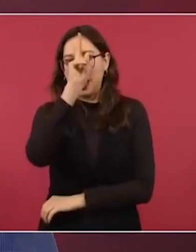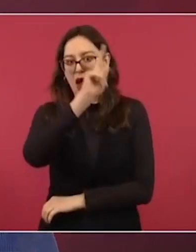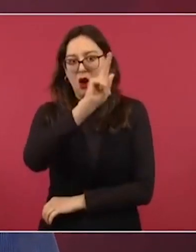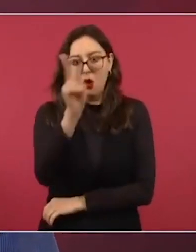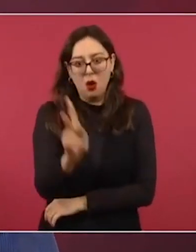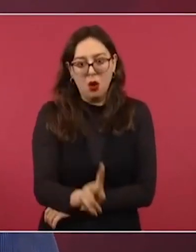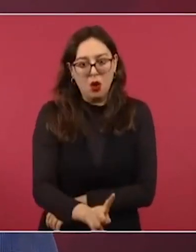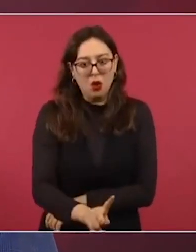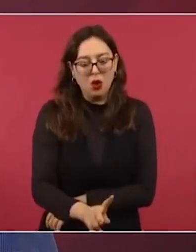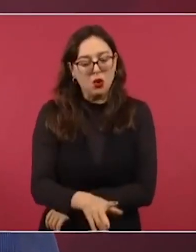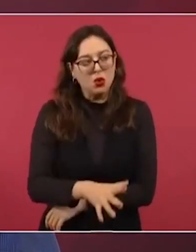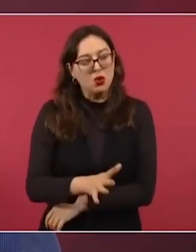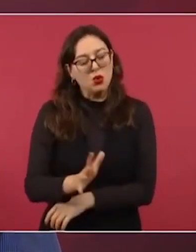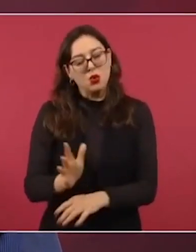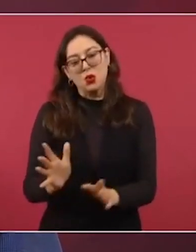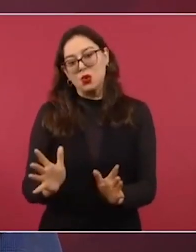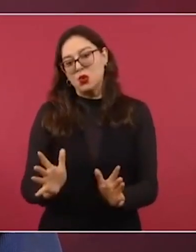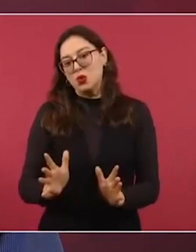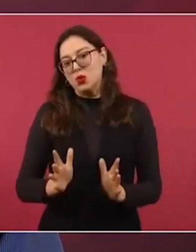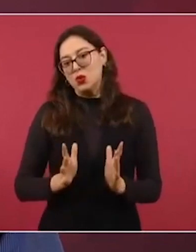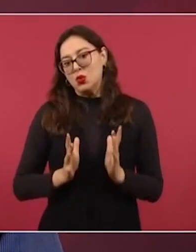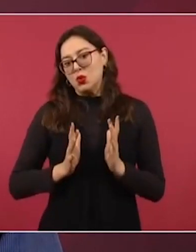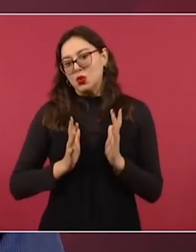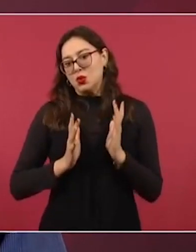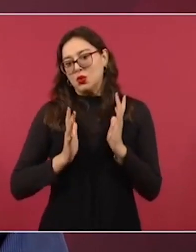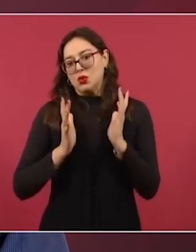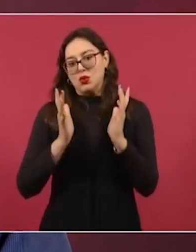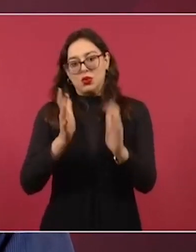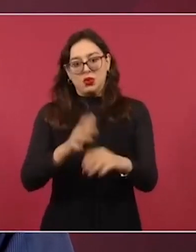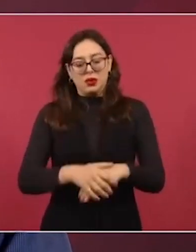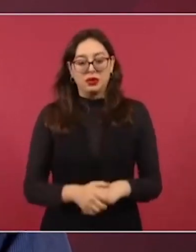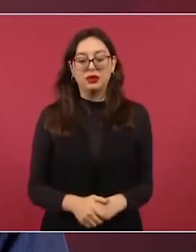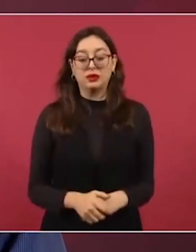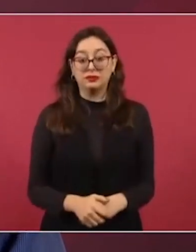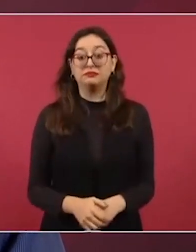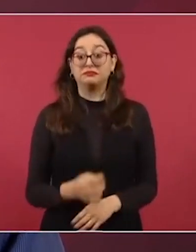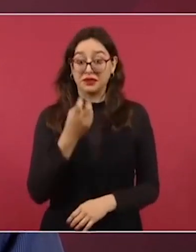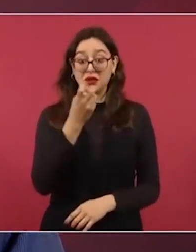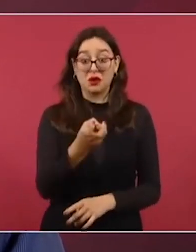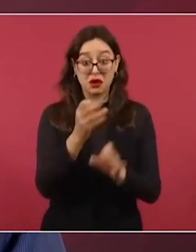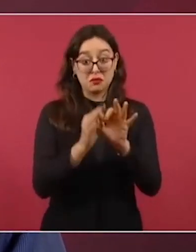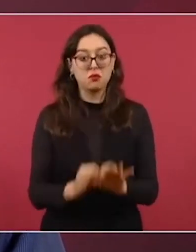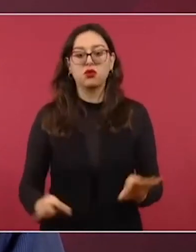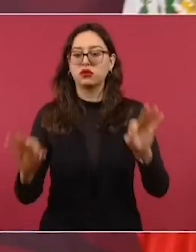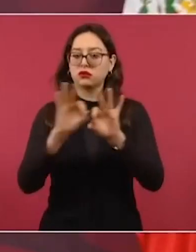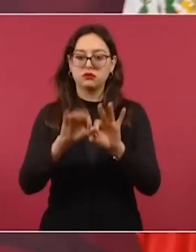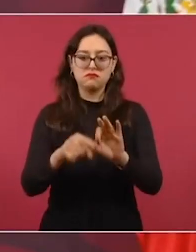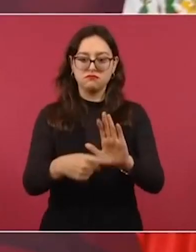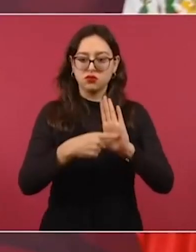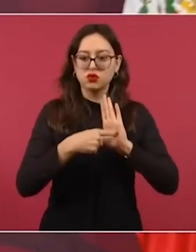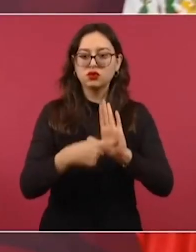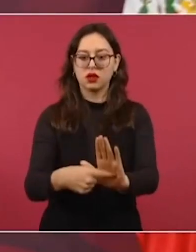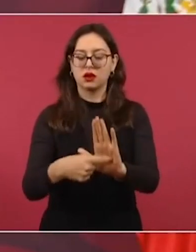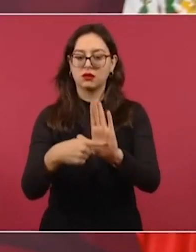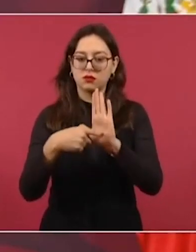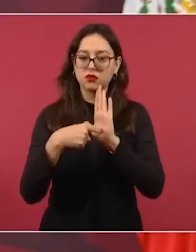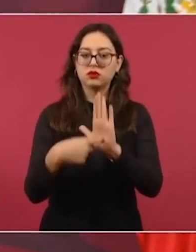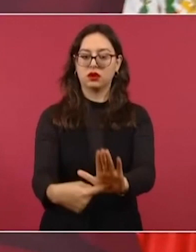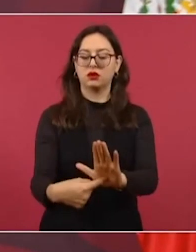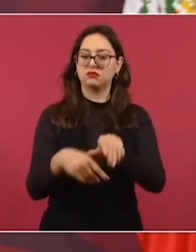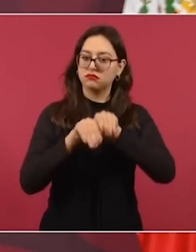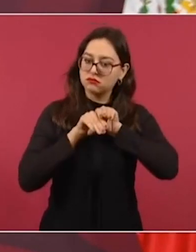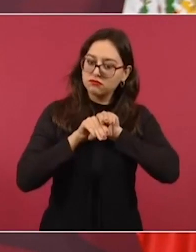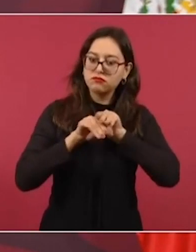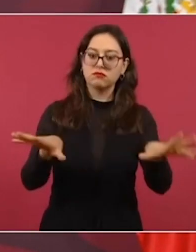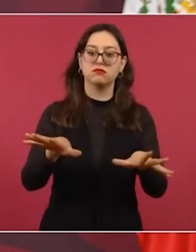Entonces, lo importante es que se conozca para que nunca jamás se vuelvan a presentar estas